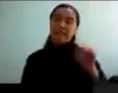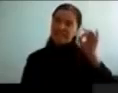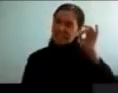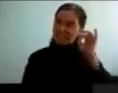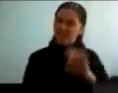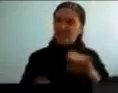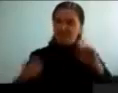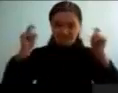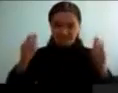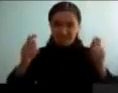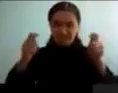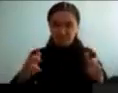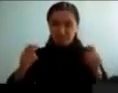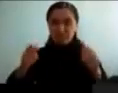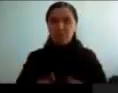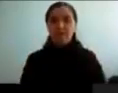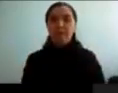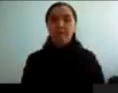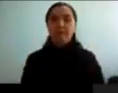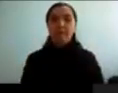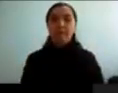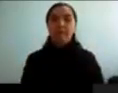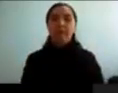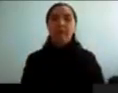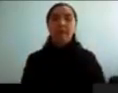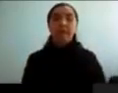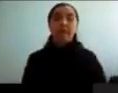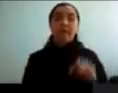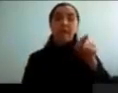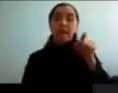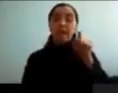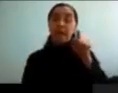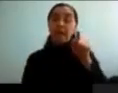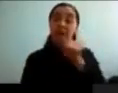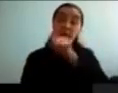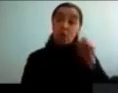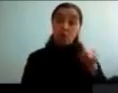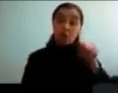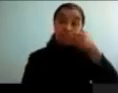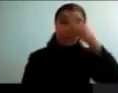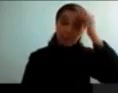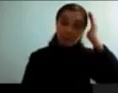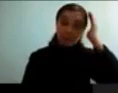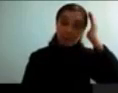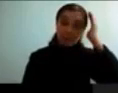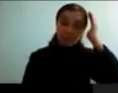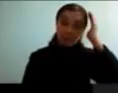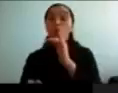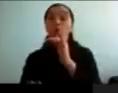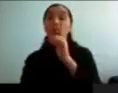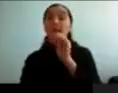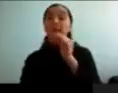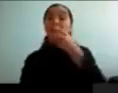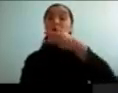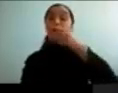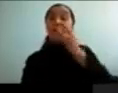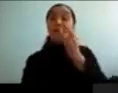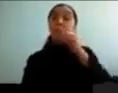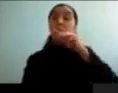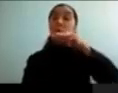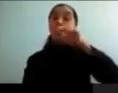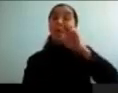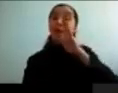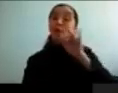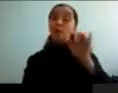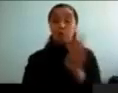Aquí tenemos a otros dos próceres, de la neurociencia chilena, Francisco Aurela, y Humberto Maturá. ¿Y por qué me interesa tanto estudiar la